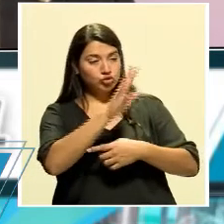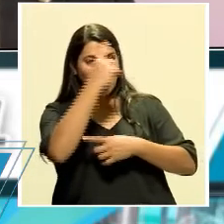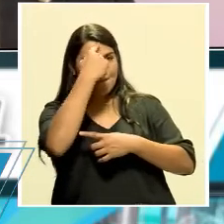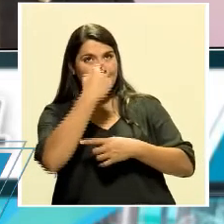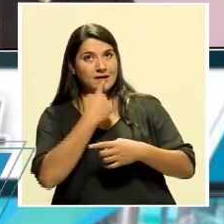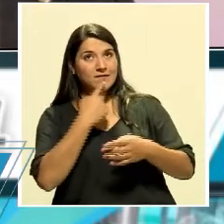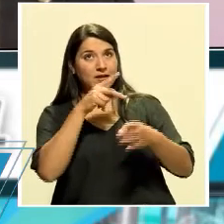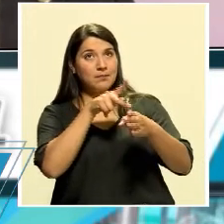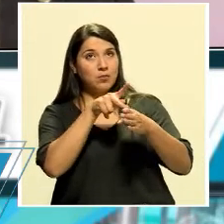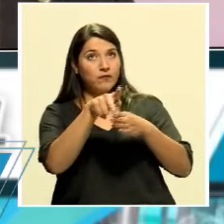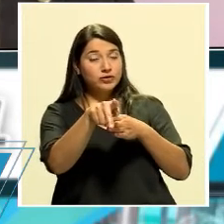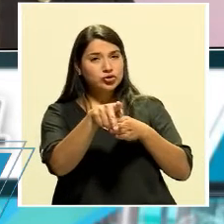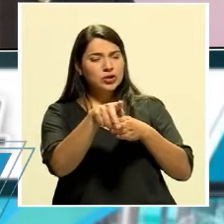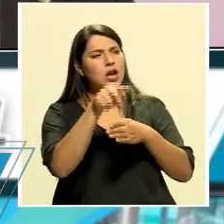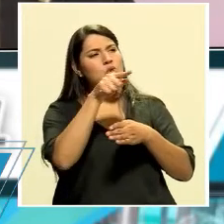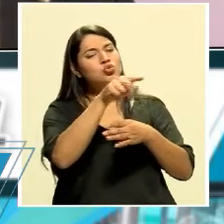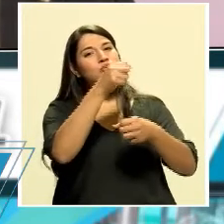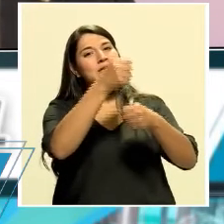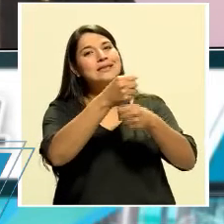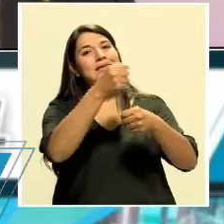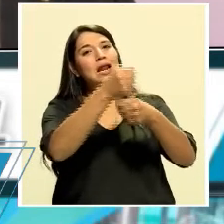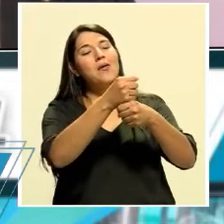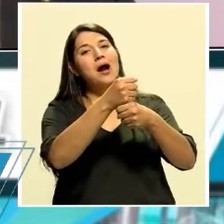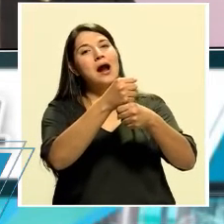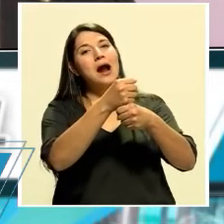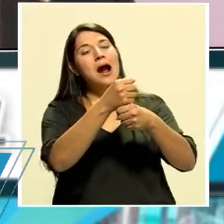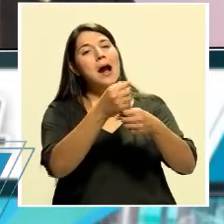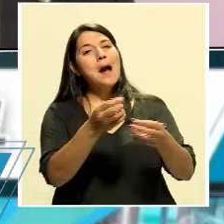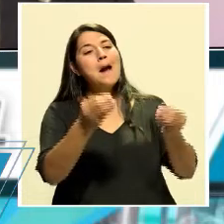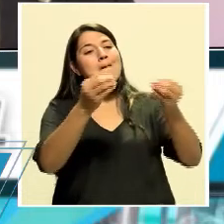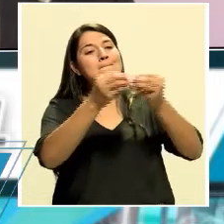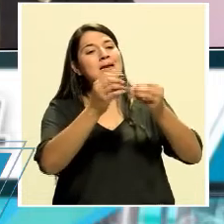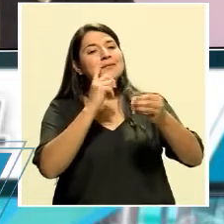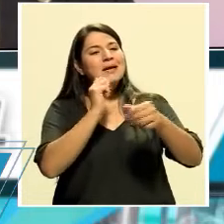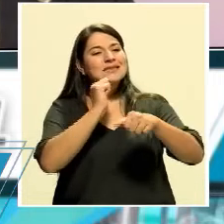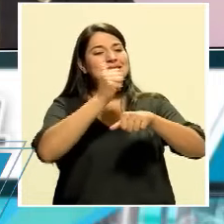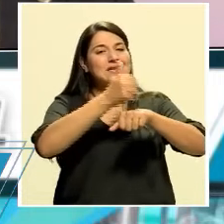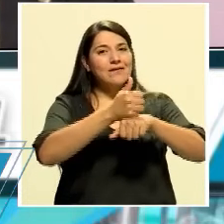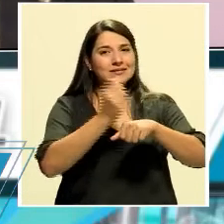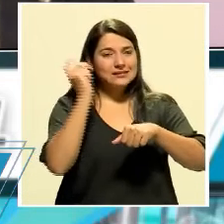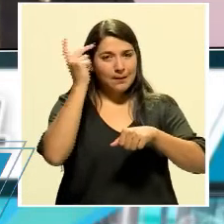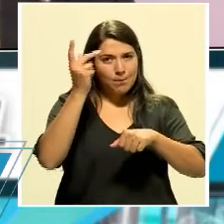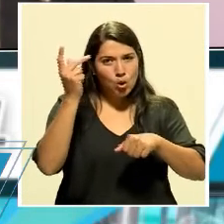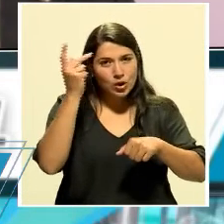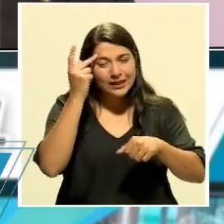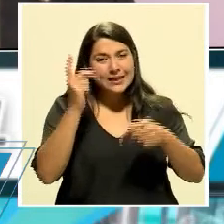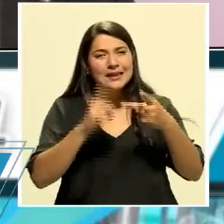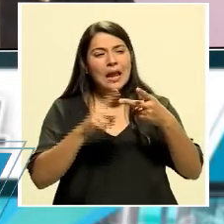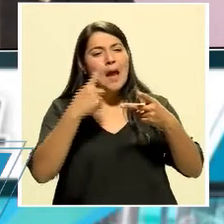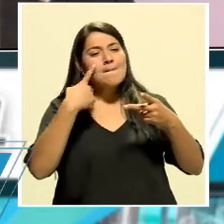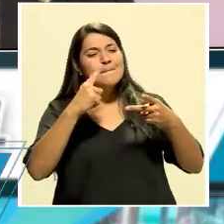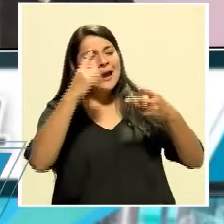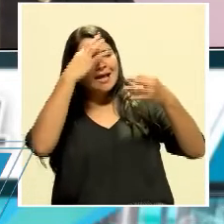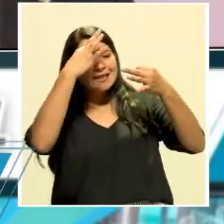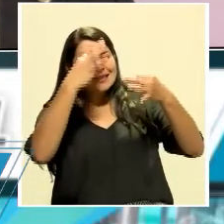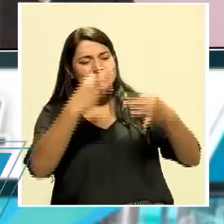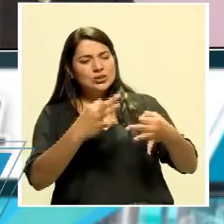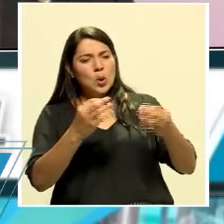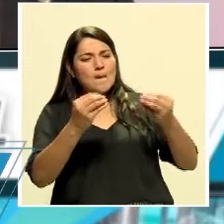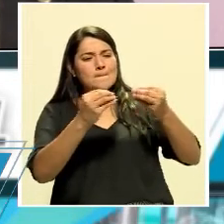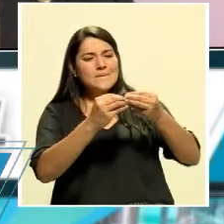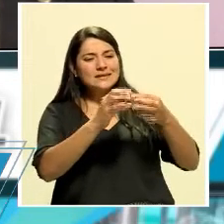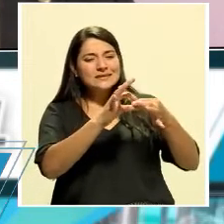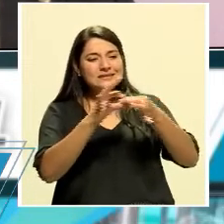trabaja más en delinear políticas, en tomar decisiones más ligado a lo